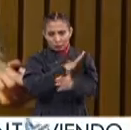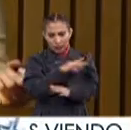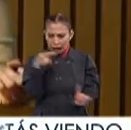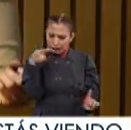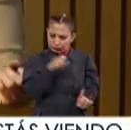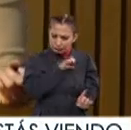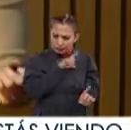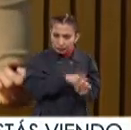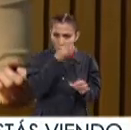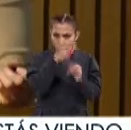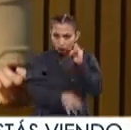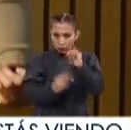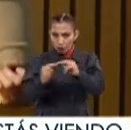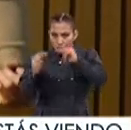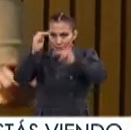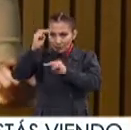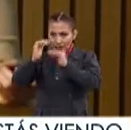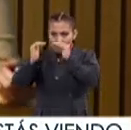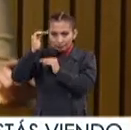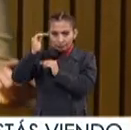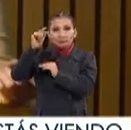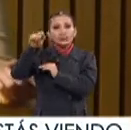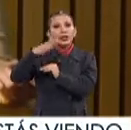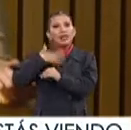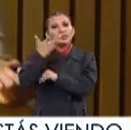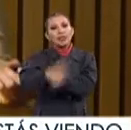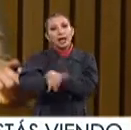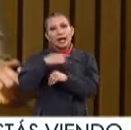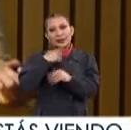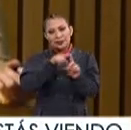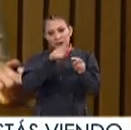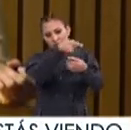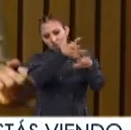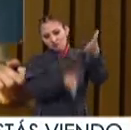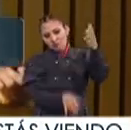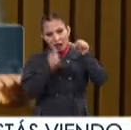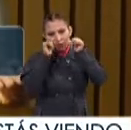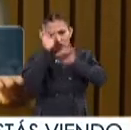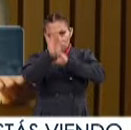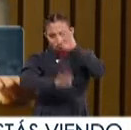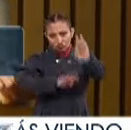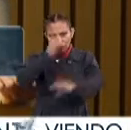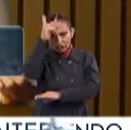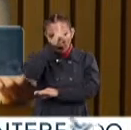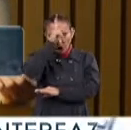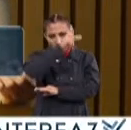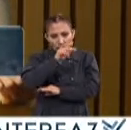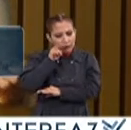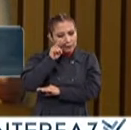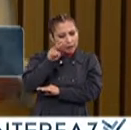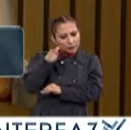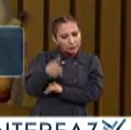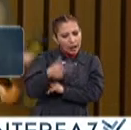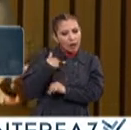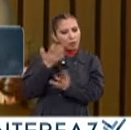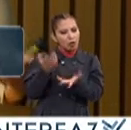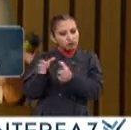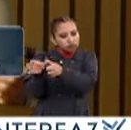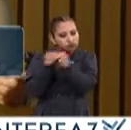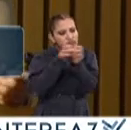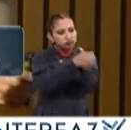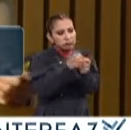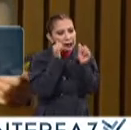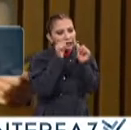especializados del último nivel y a través de las 10 líneas ampliadas de atención psicológica a distancia Pudimos referir